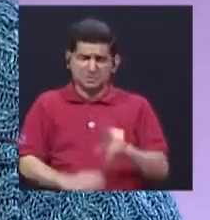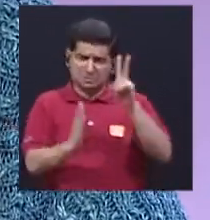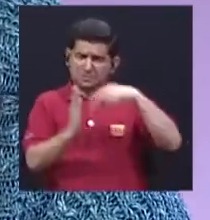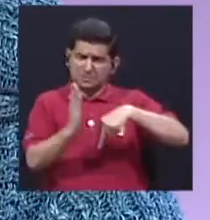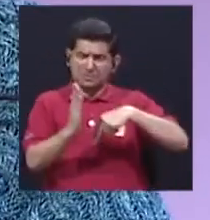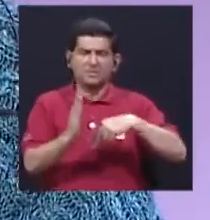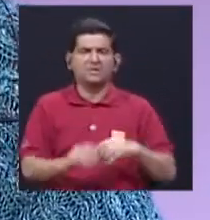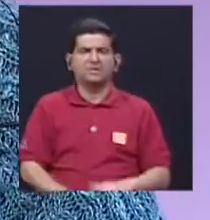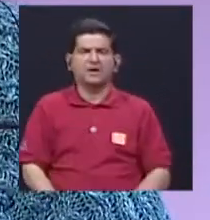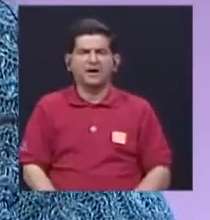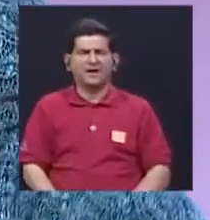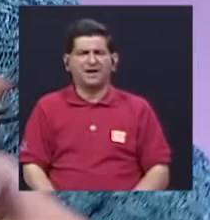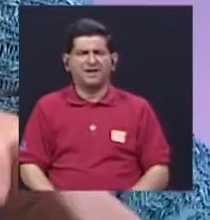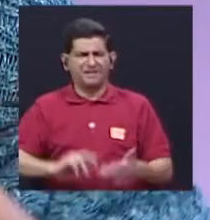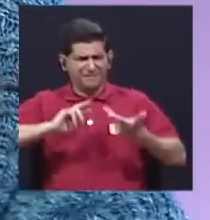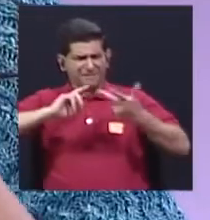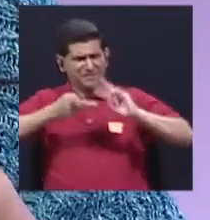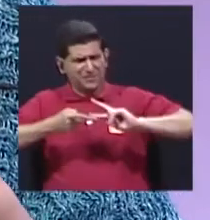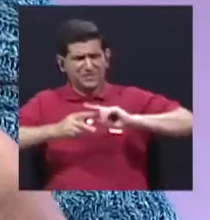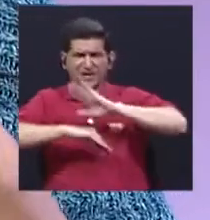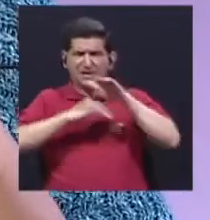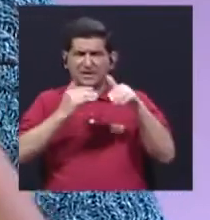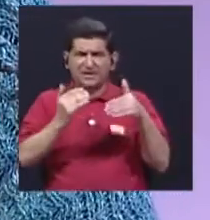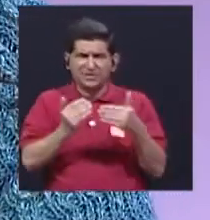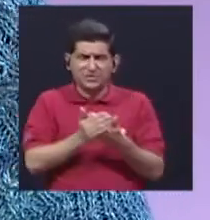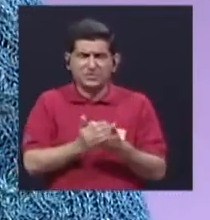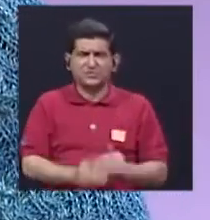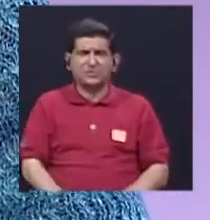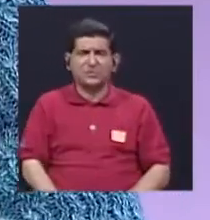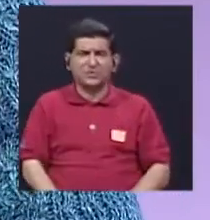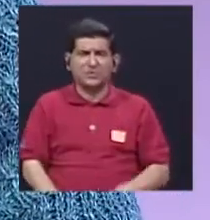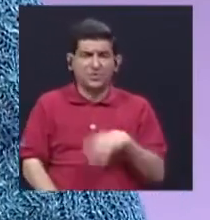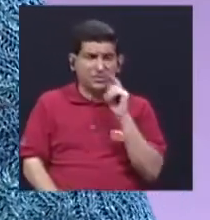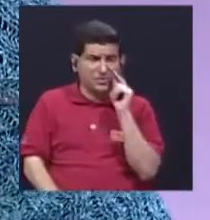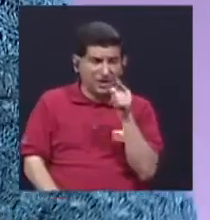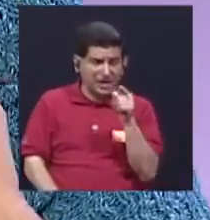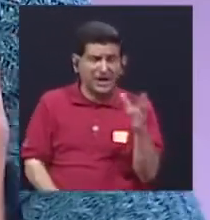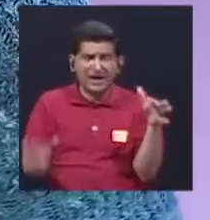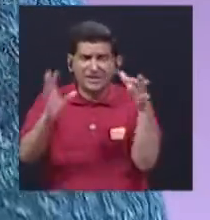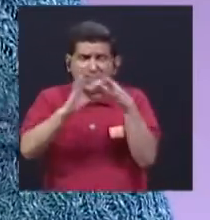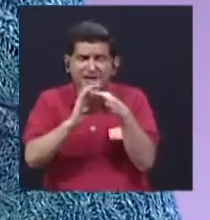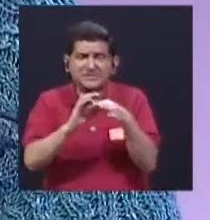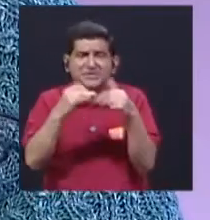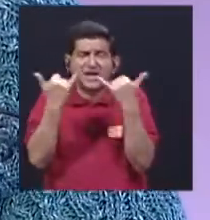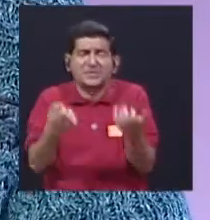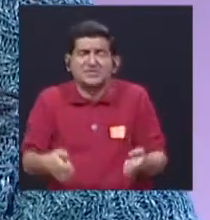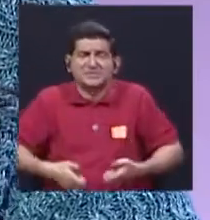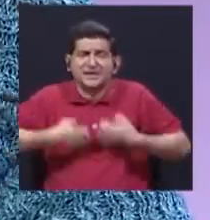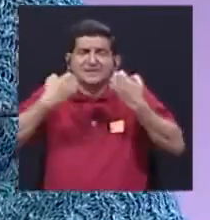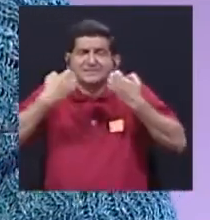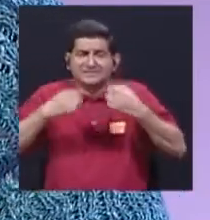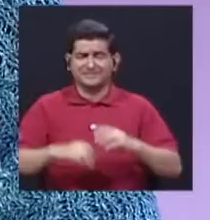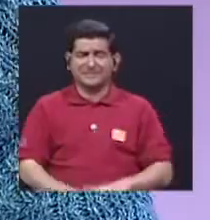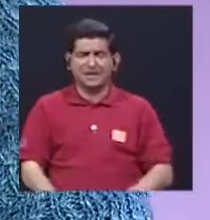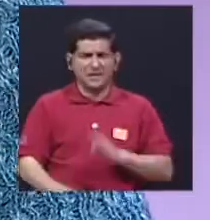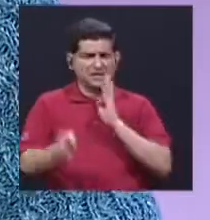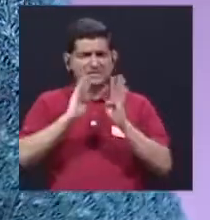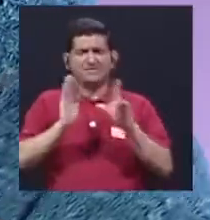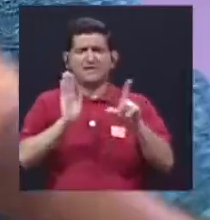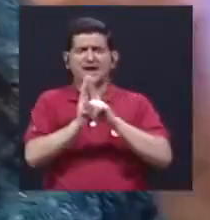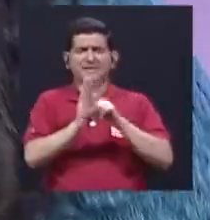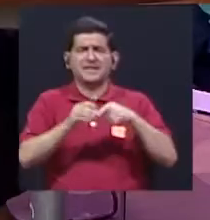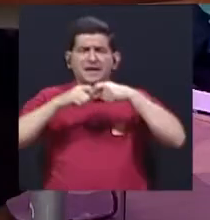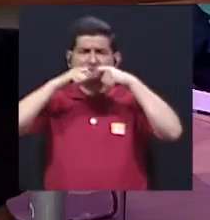Entonces, lo que es paradójico es que toda esta discusión se está dando en torno a algo que ya existe. Si queremos hablar de ley